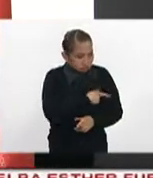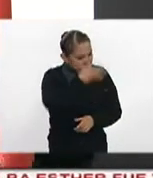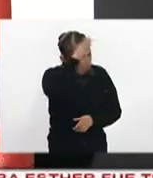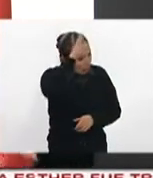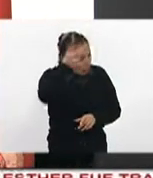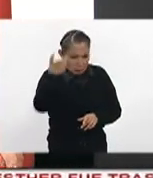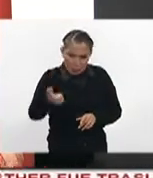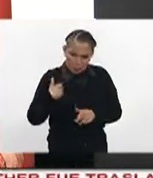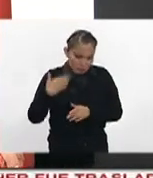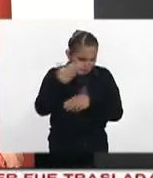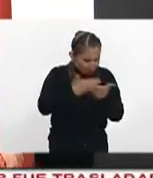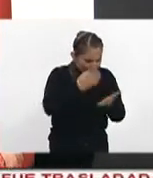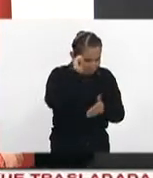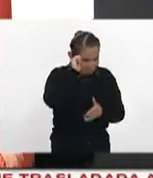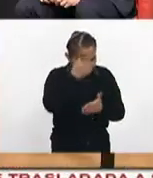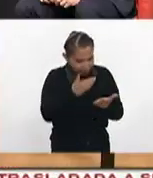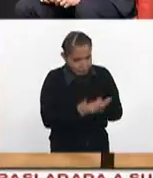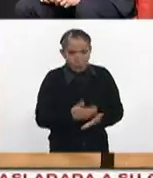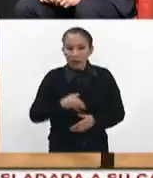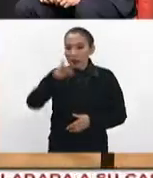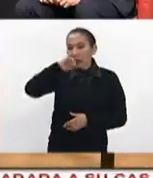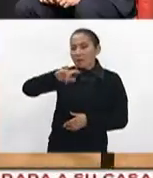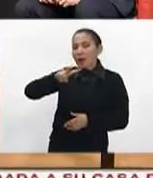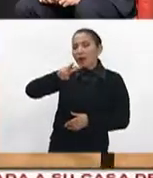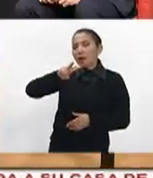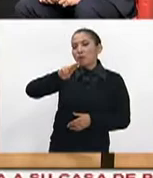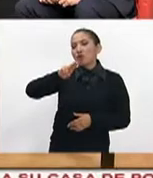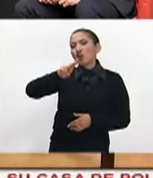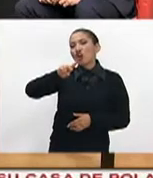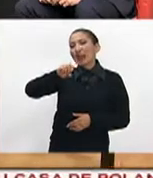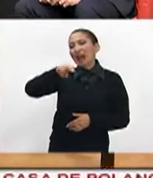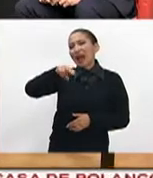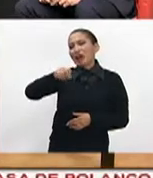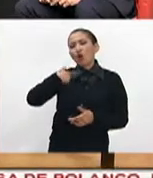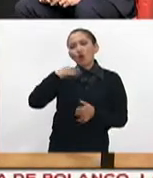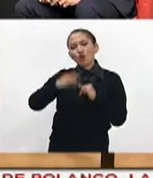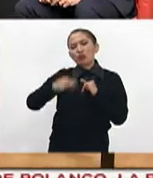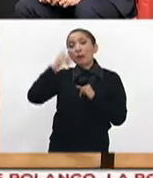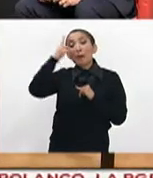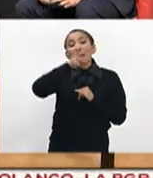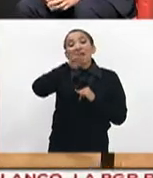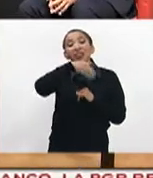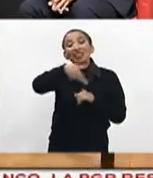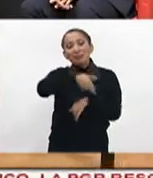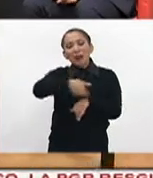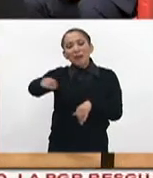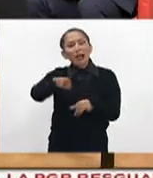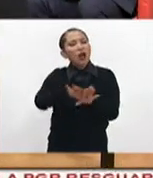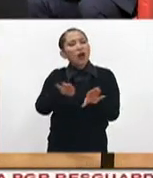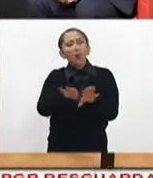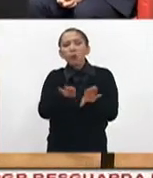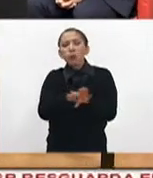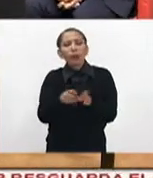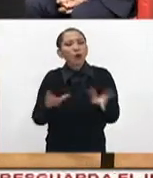Cuerpo de Bomberos. Para eso está la atención. Jefe Vulcano, finalmente para los padres de familia, ¿cómo